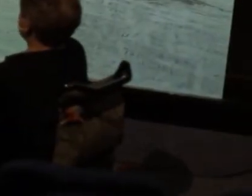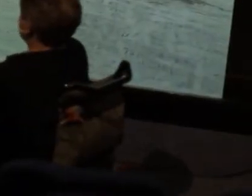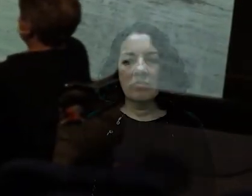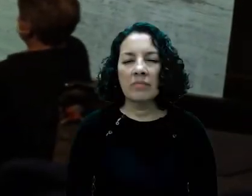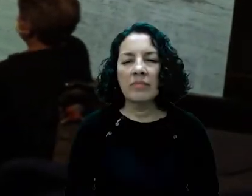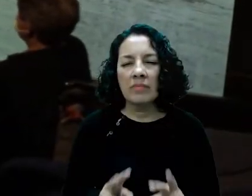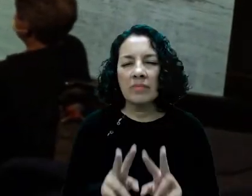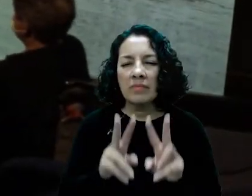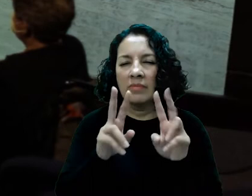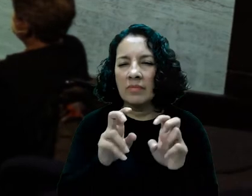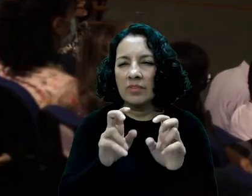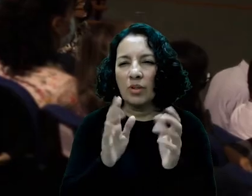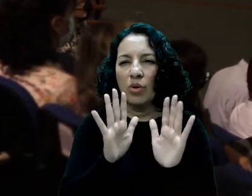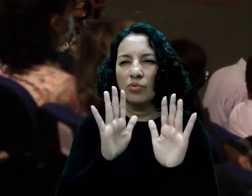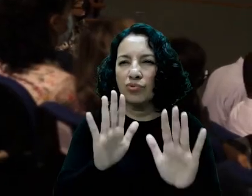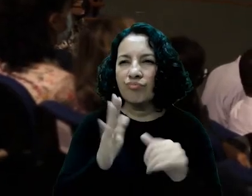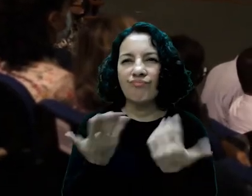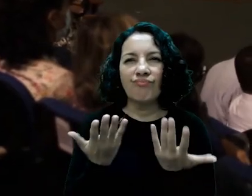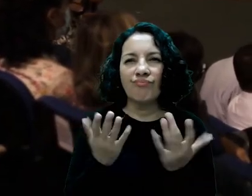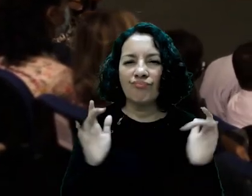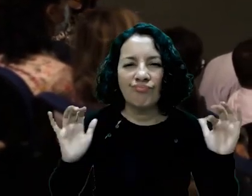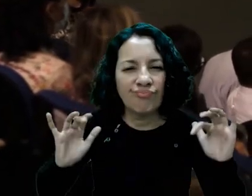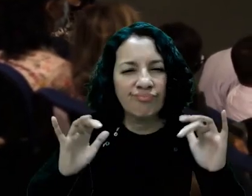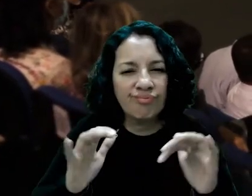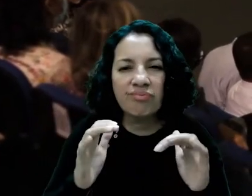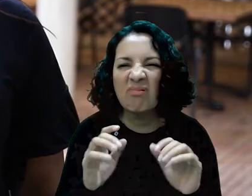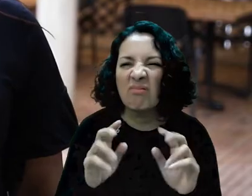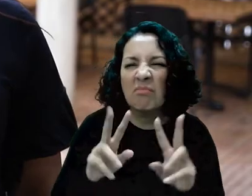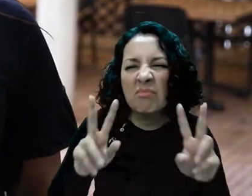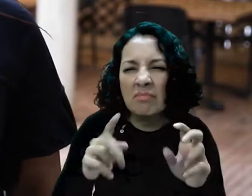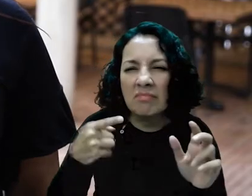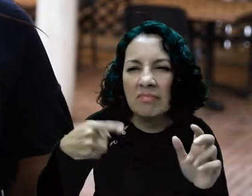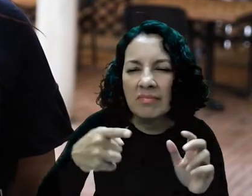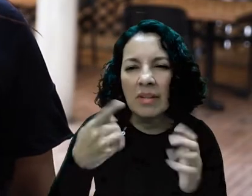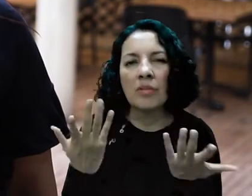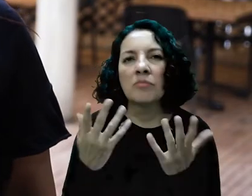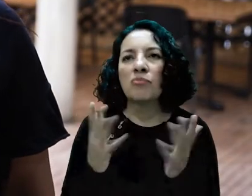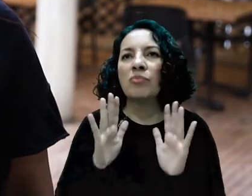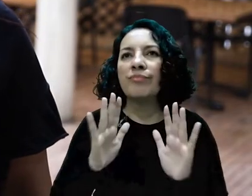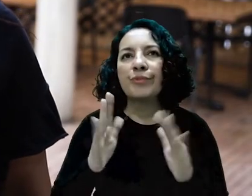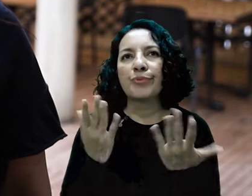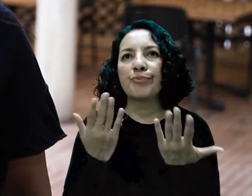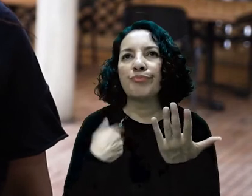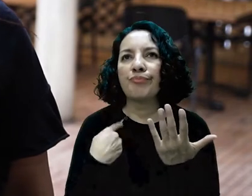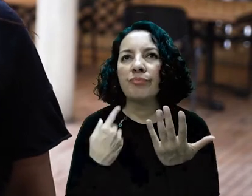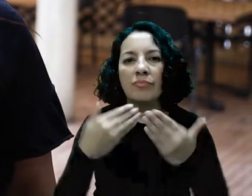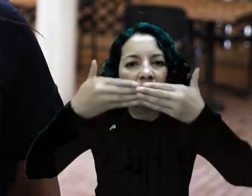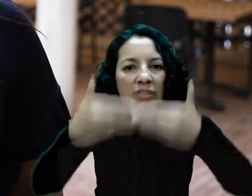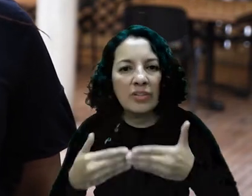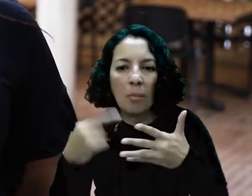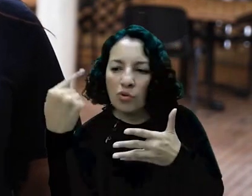¿Qué temáticas abordamos de pronto en estos encuentros? El tema de los tipos de